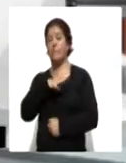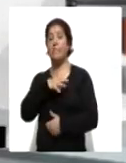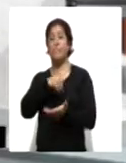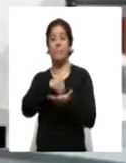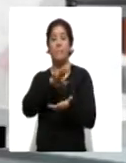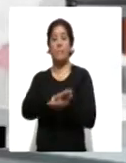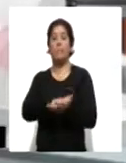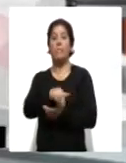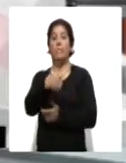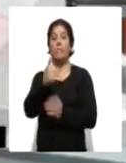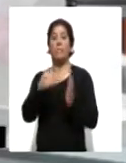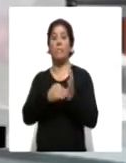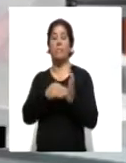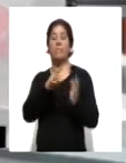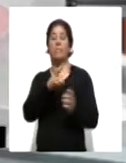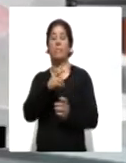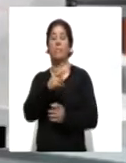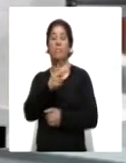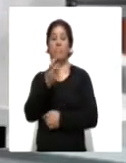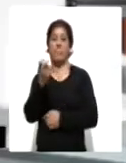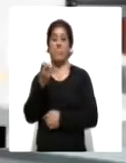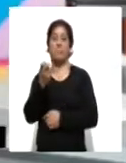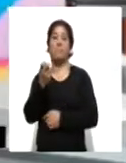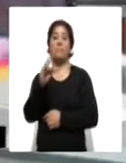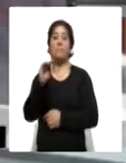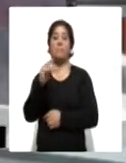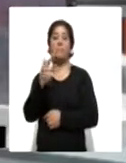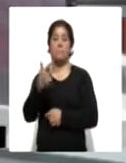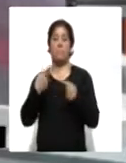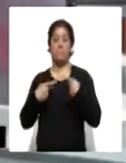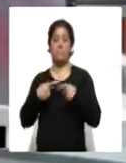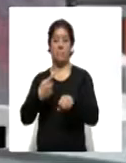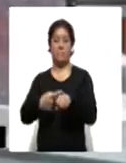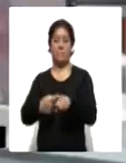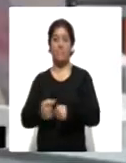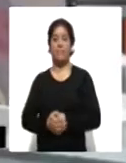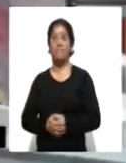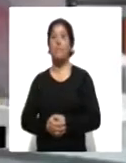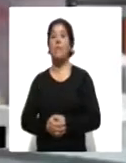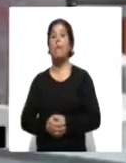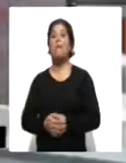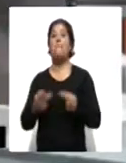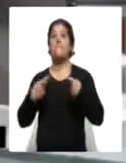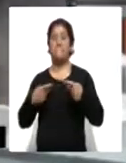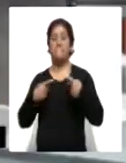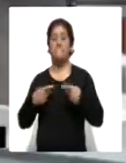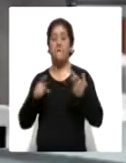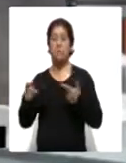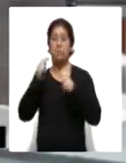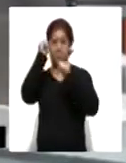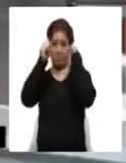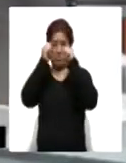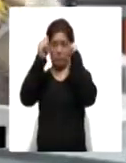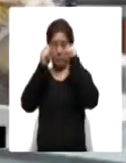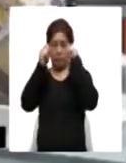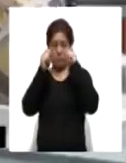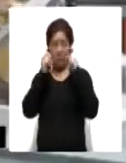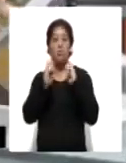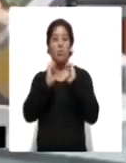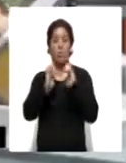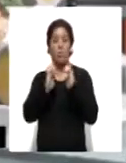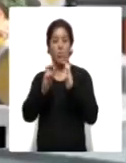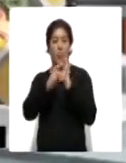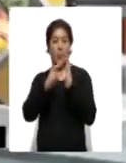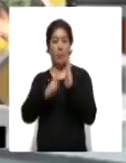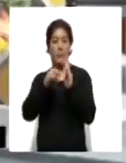.297 casos positivos. 8.916